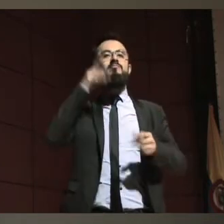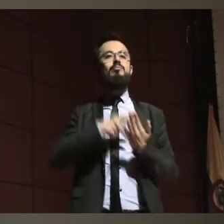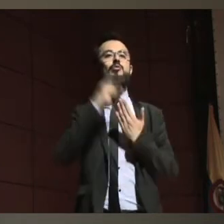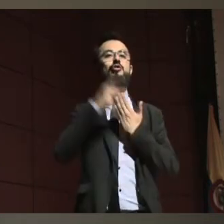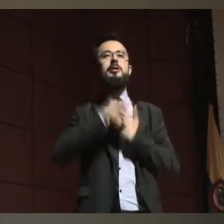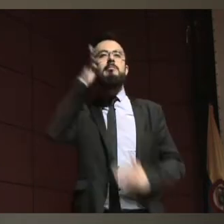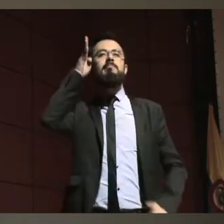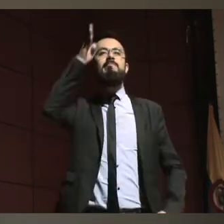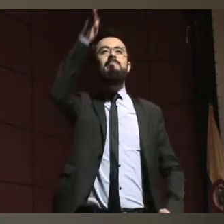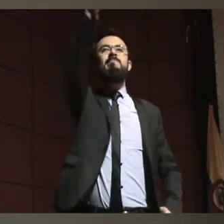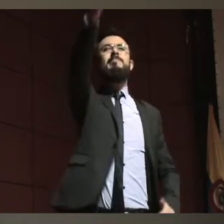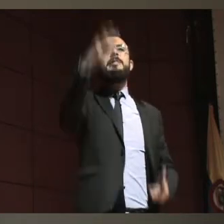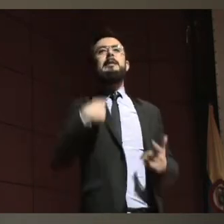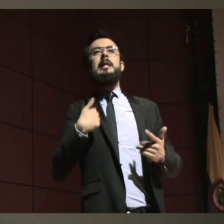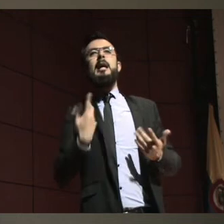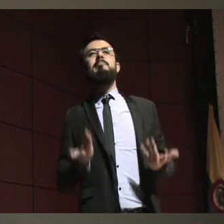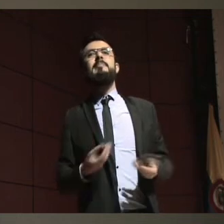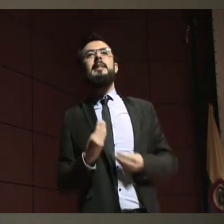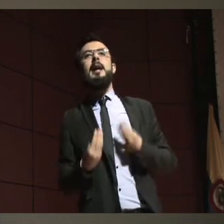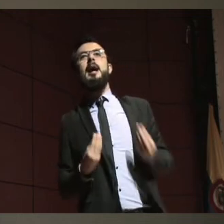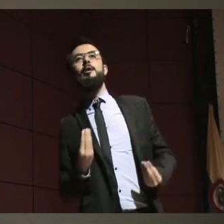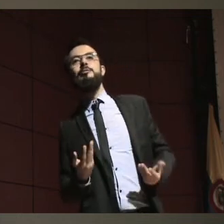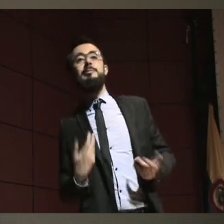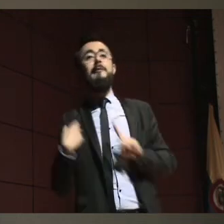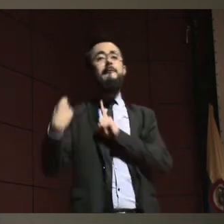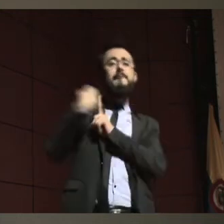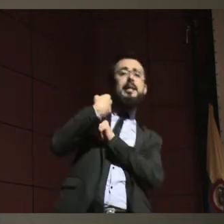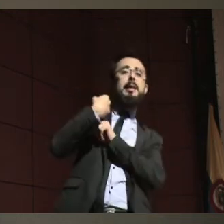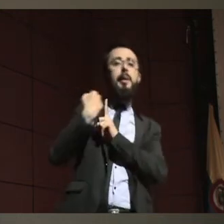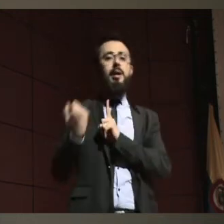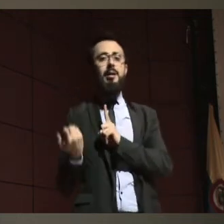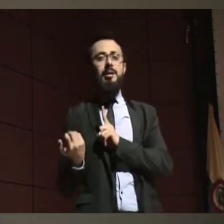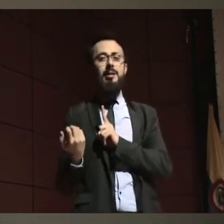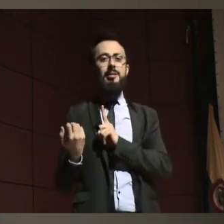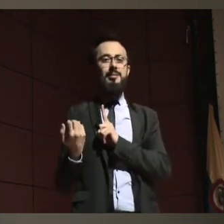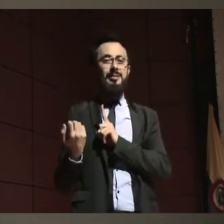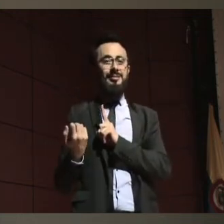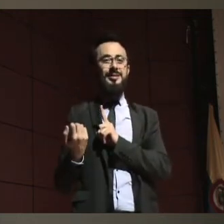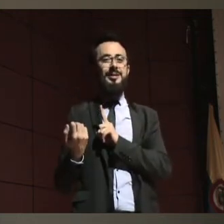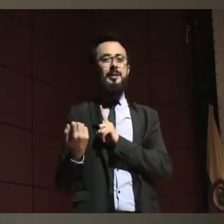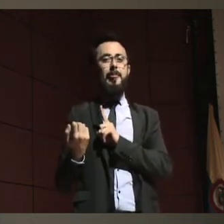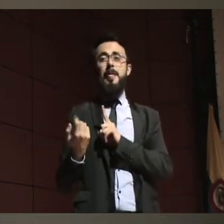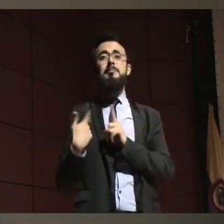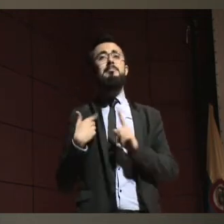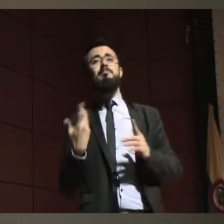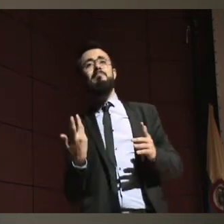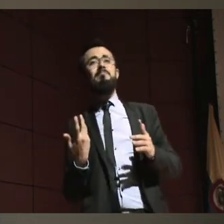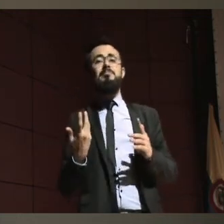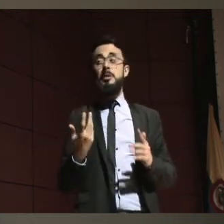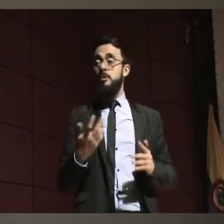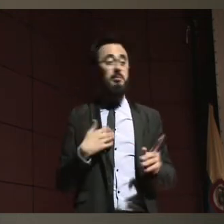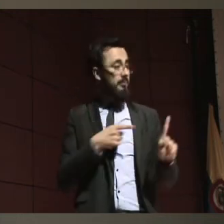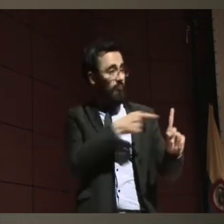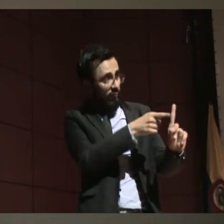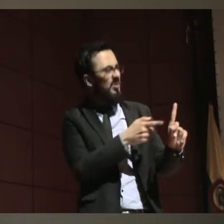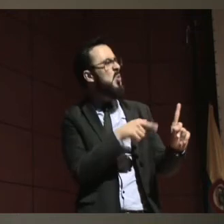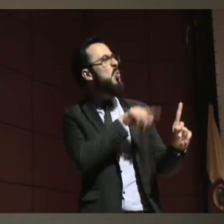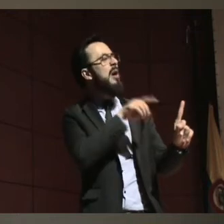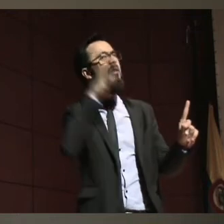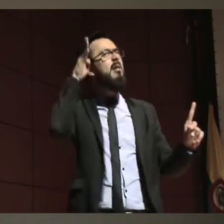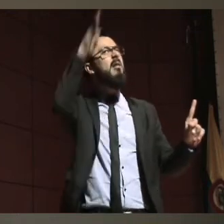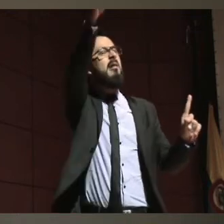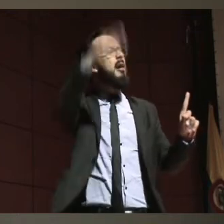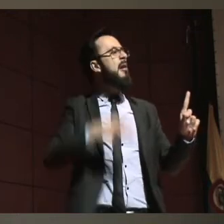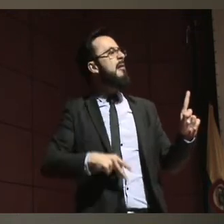discapacidad que no hayan sido víctimas. Es lo mismo. Porque si yo no puedo decidir sobre mi propio proyecto de vida, obviamente